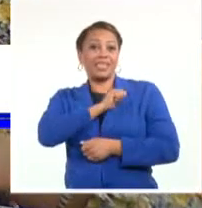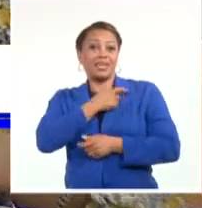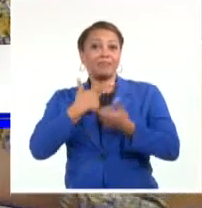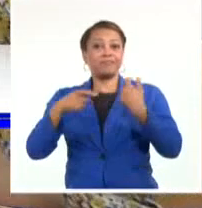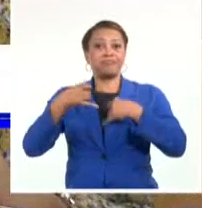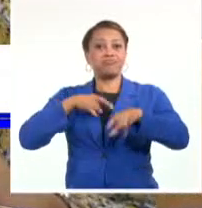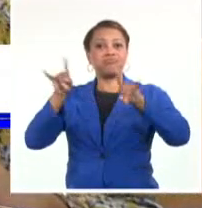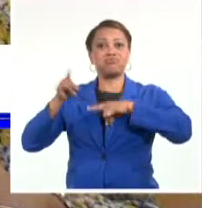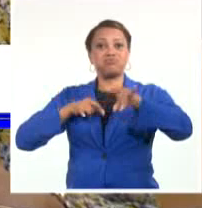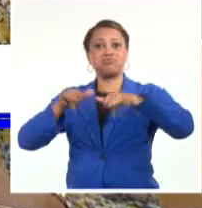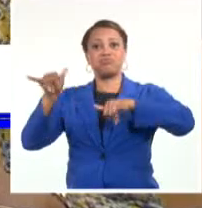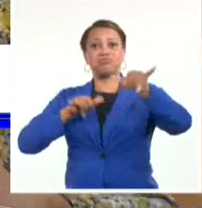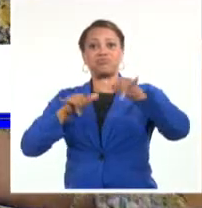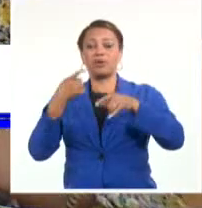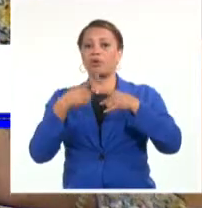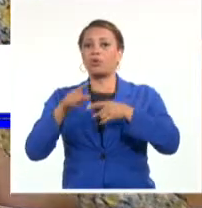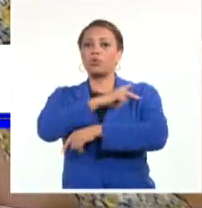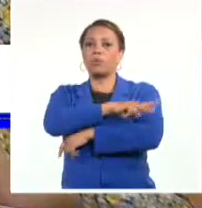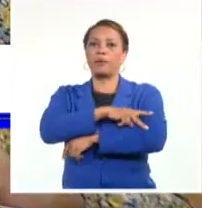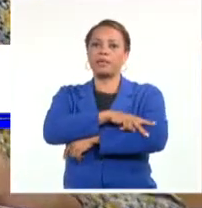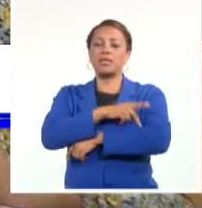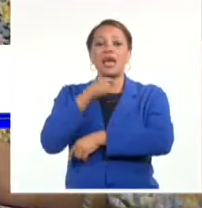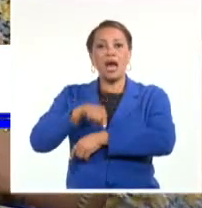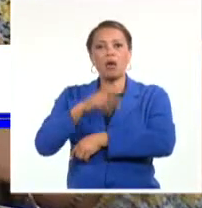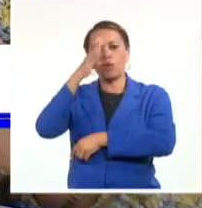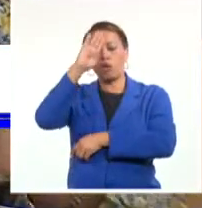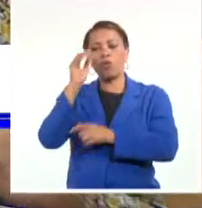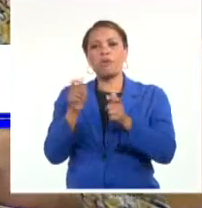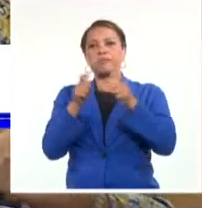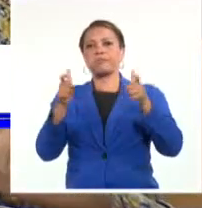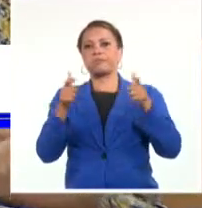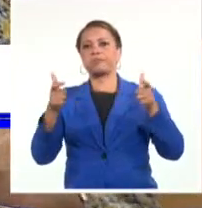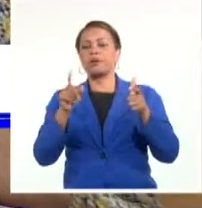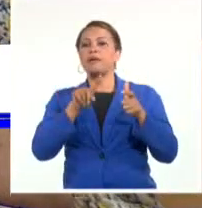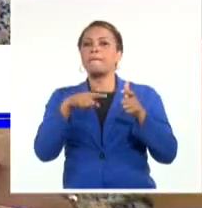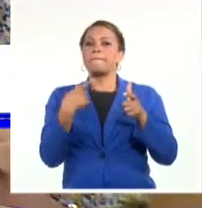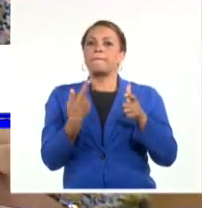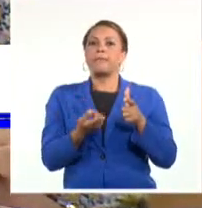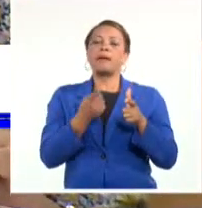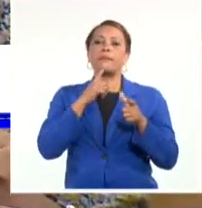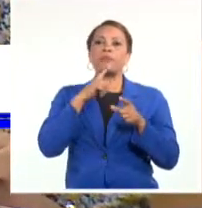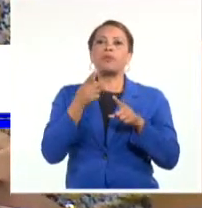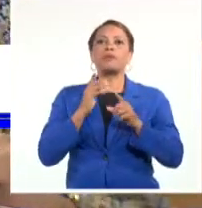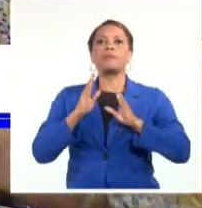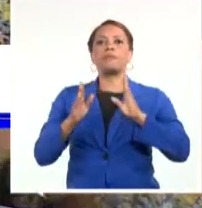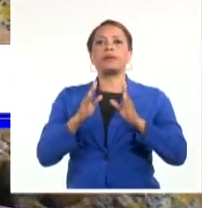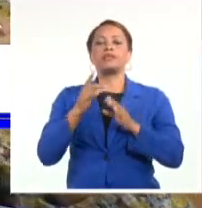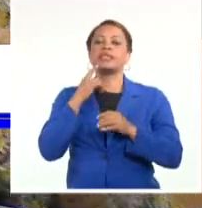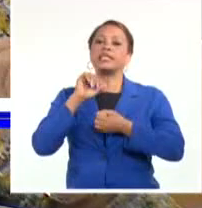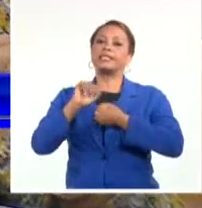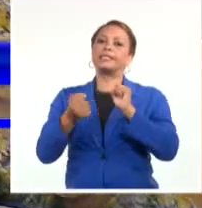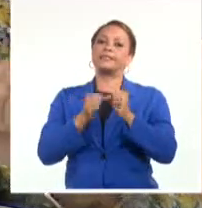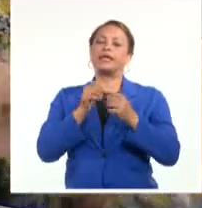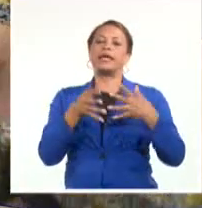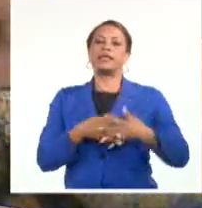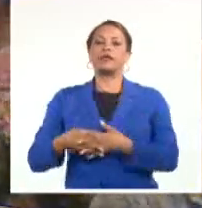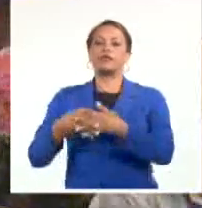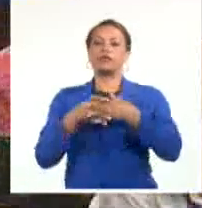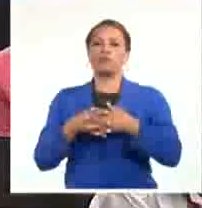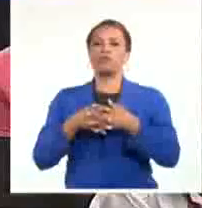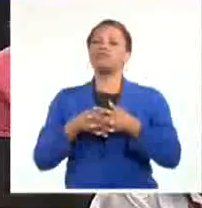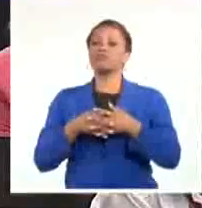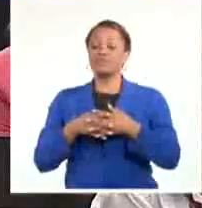Cuba se ha politizado el tema y además se trata con un cinismo extraordinario por parte del imperio. Y como mismo